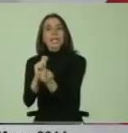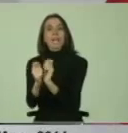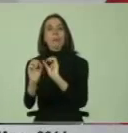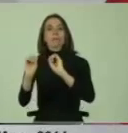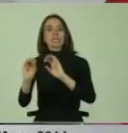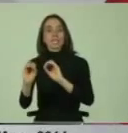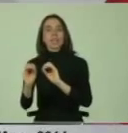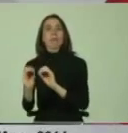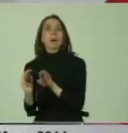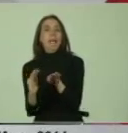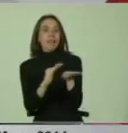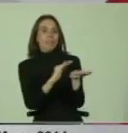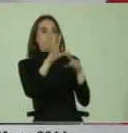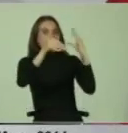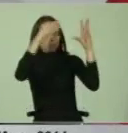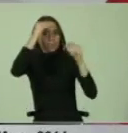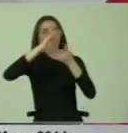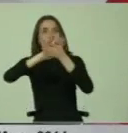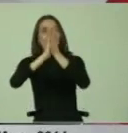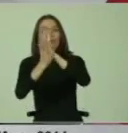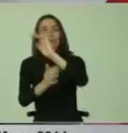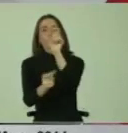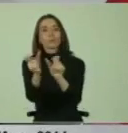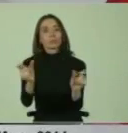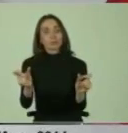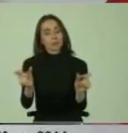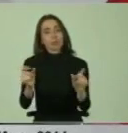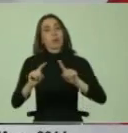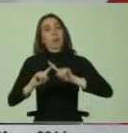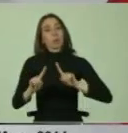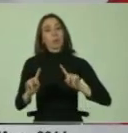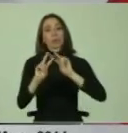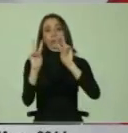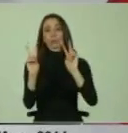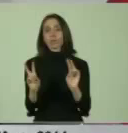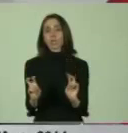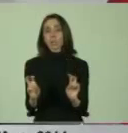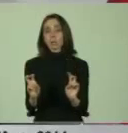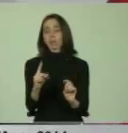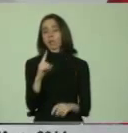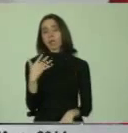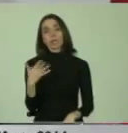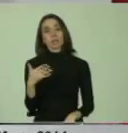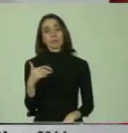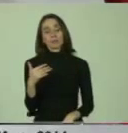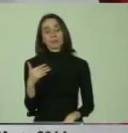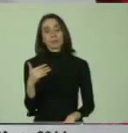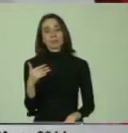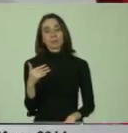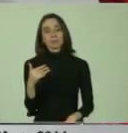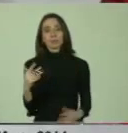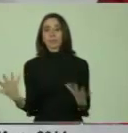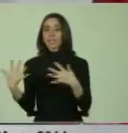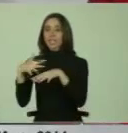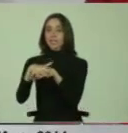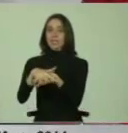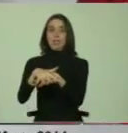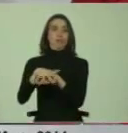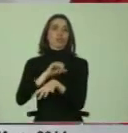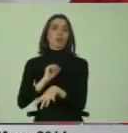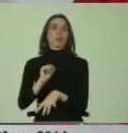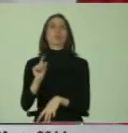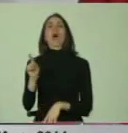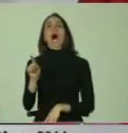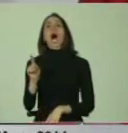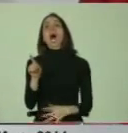favorecer el aprendizaje de todos. Otro tema que me parece clave es que la integración no puede seguir siendo